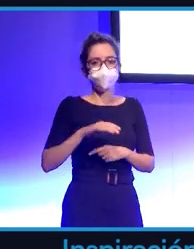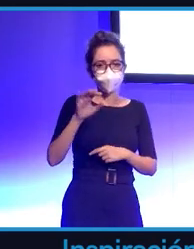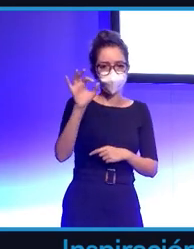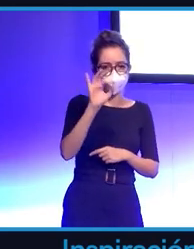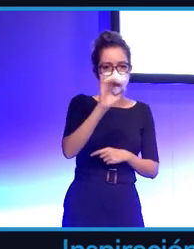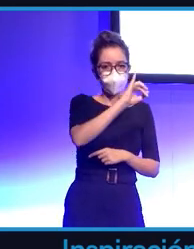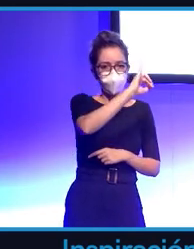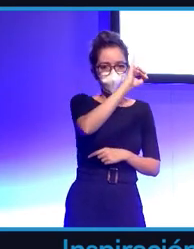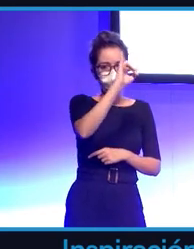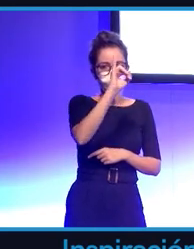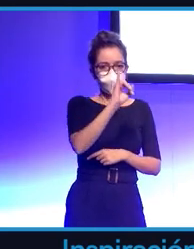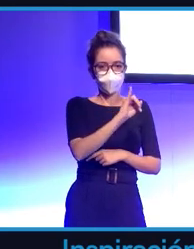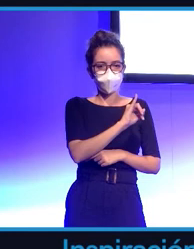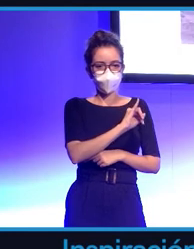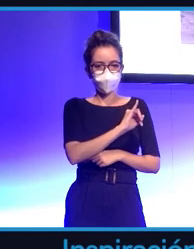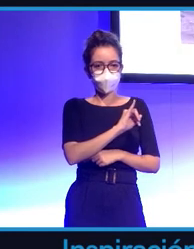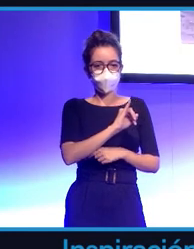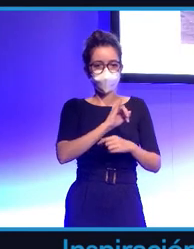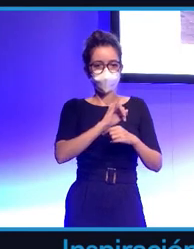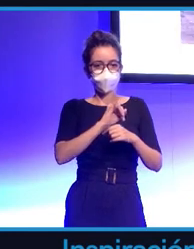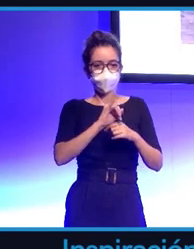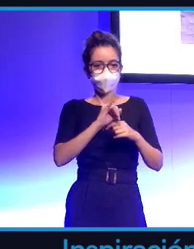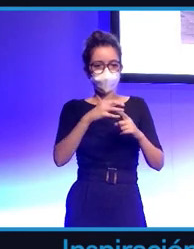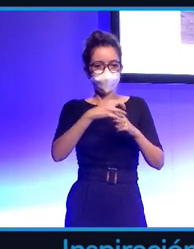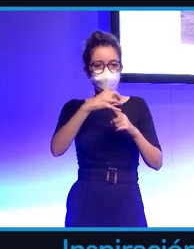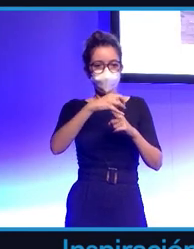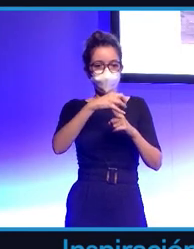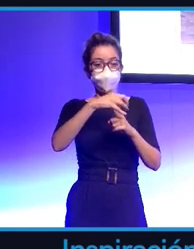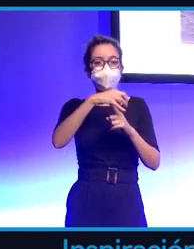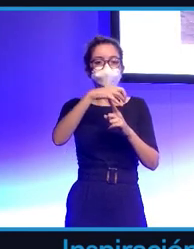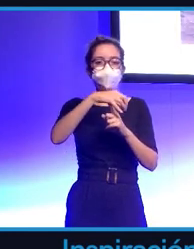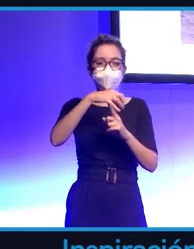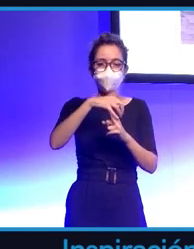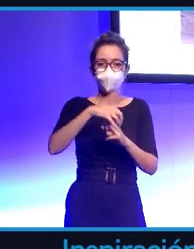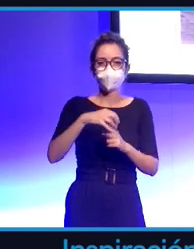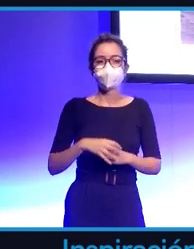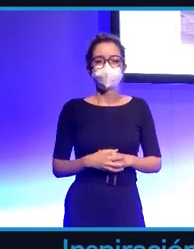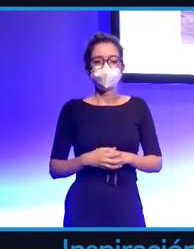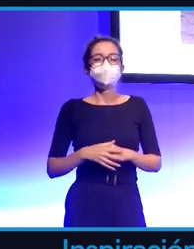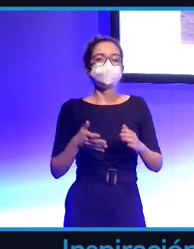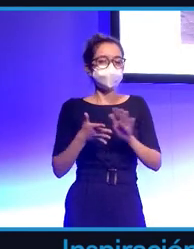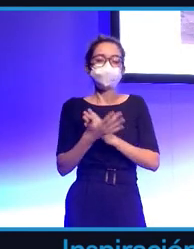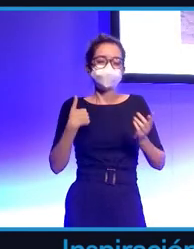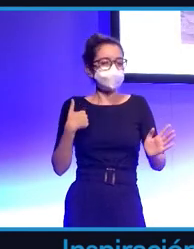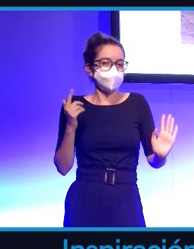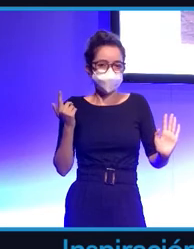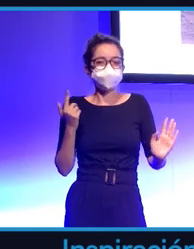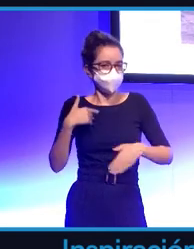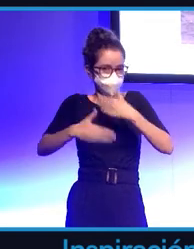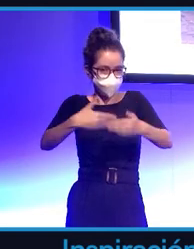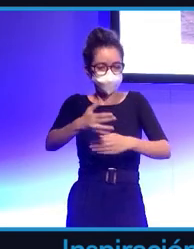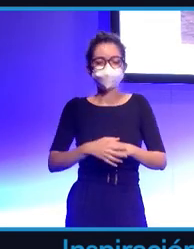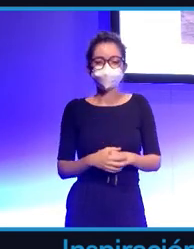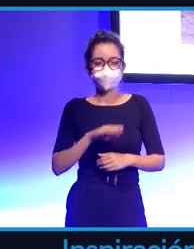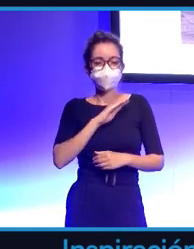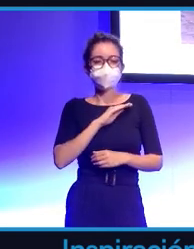Realmente ahí cada uno tendrá su forma de expresarse. pero en esto se está avanzando bastante. Otro pilar